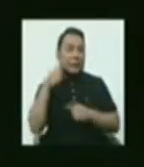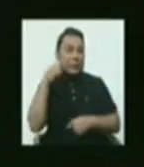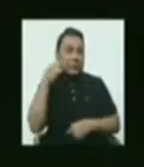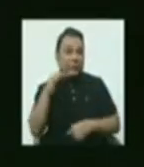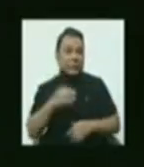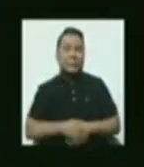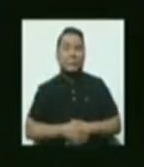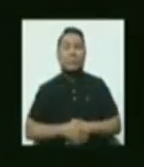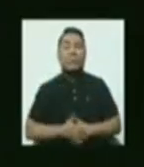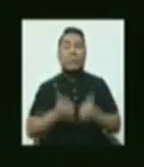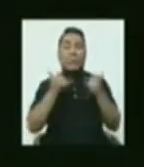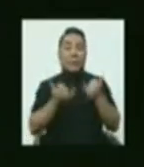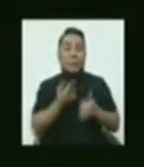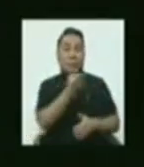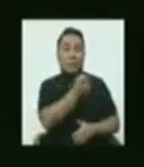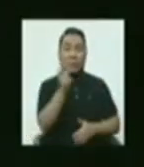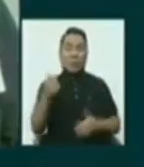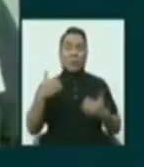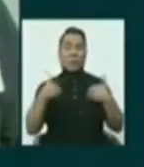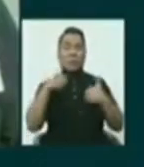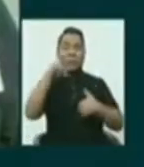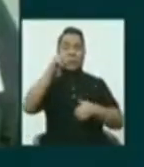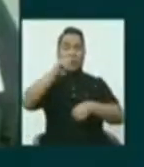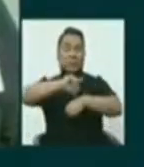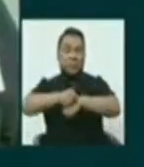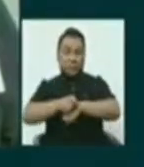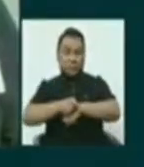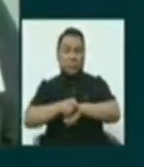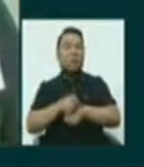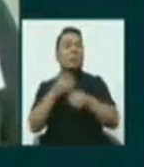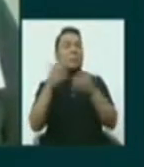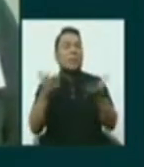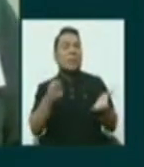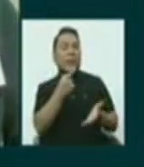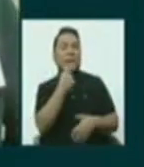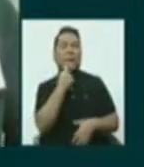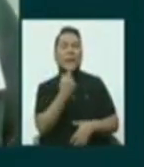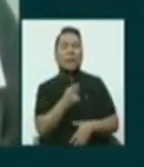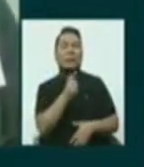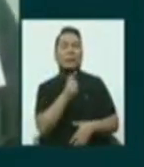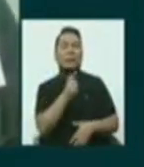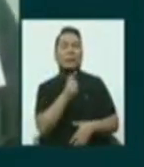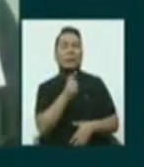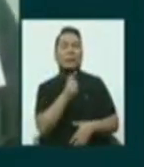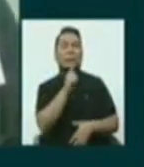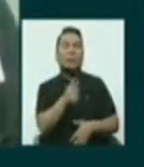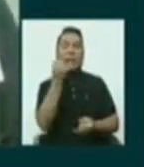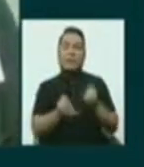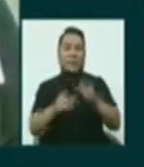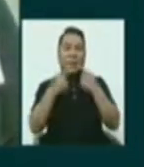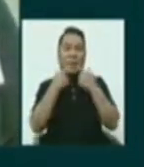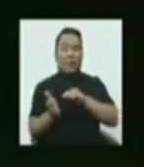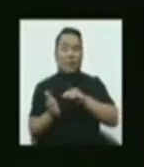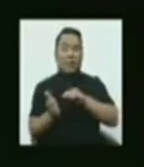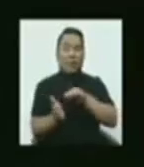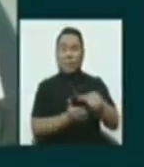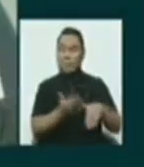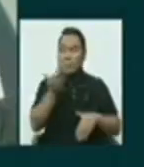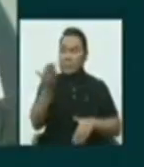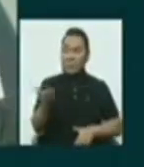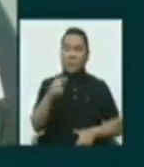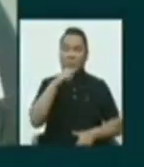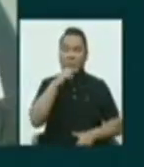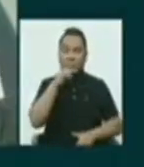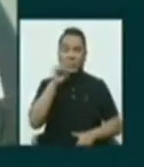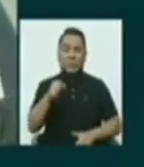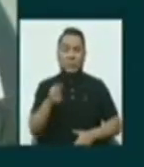Ahora los candidatos tendrán 30 segundos para decir su frase o su mensaje final. Candidata